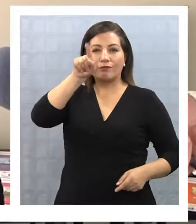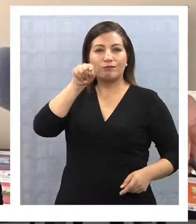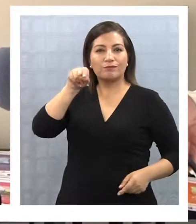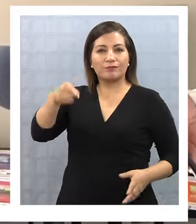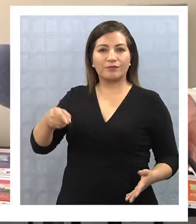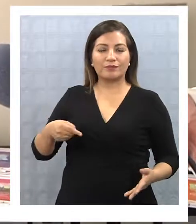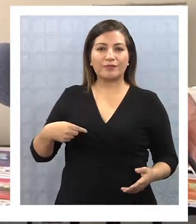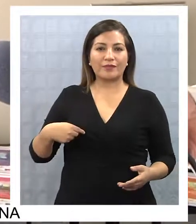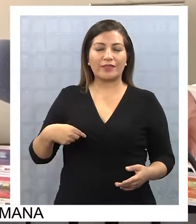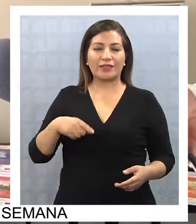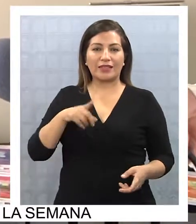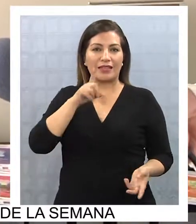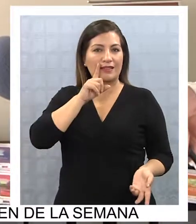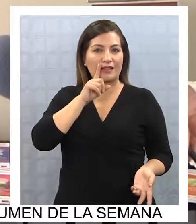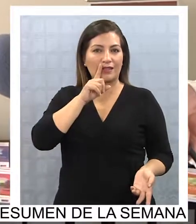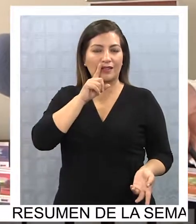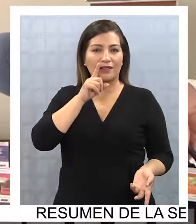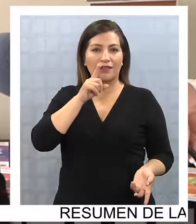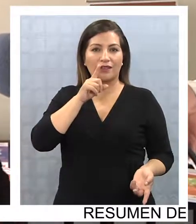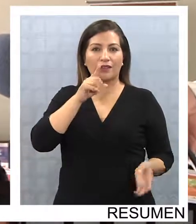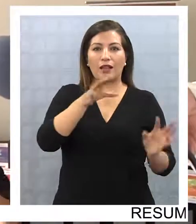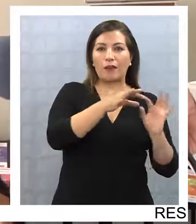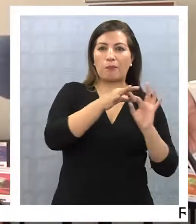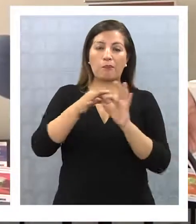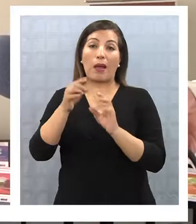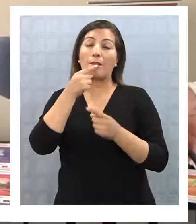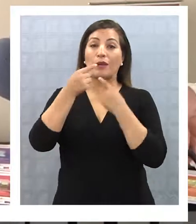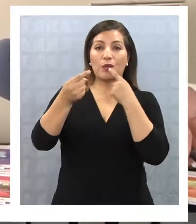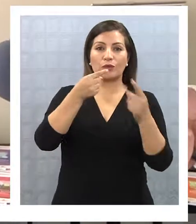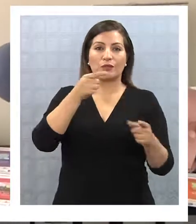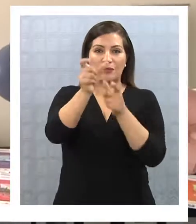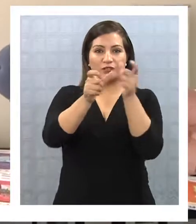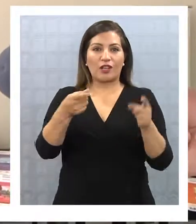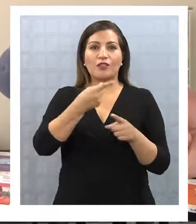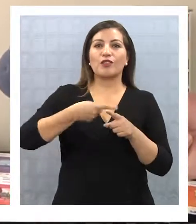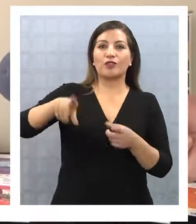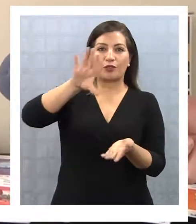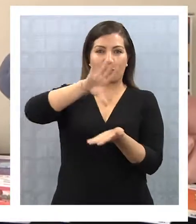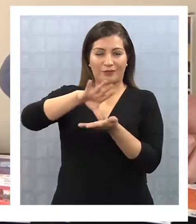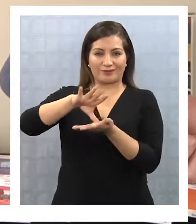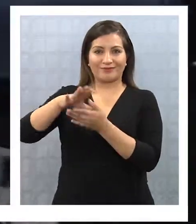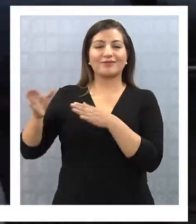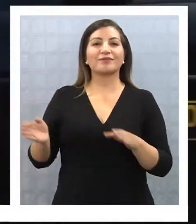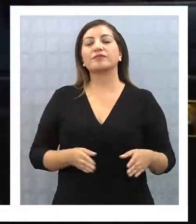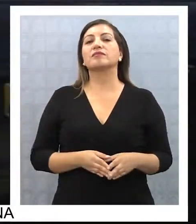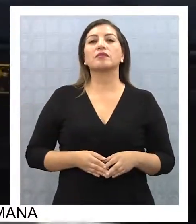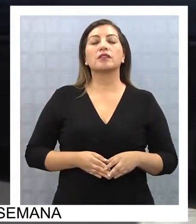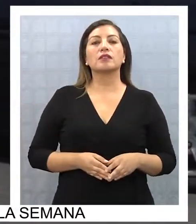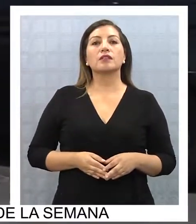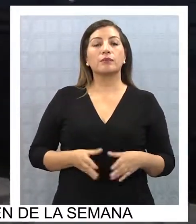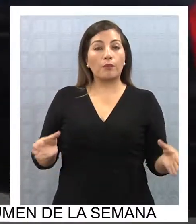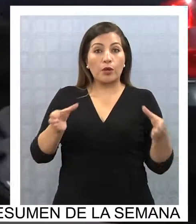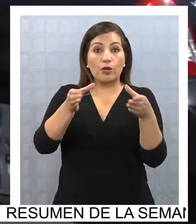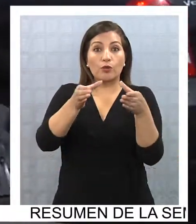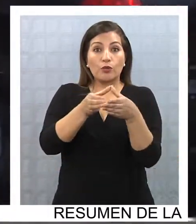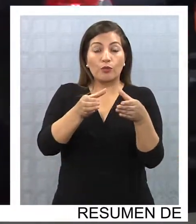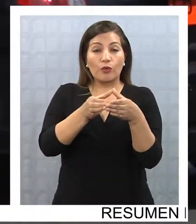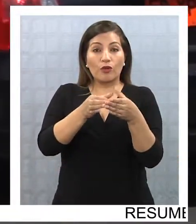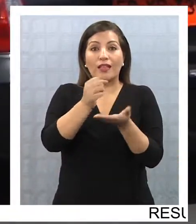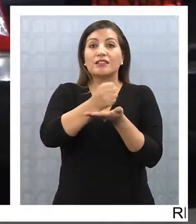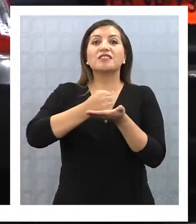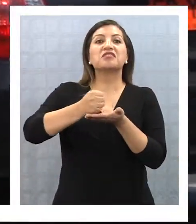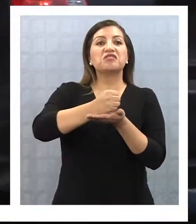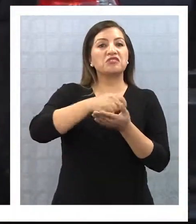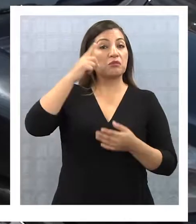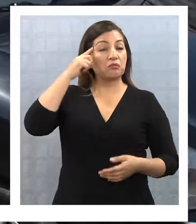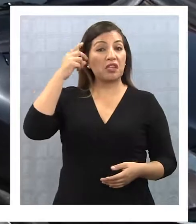intercambiar, digamos, frases y preguntas con los pasajeros. Para los integrantes del gremio,